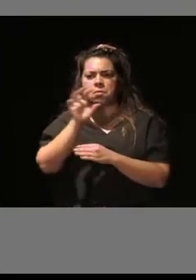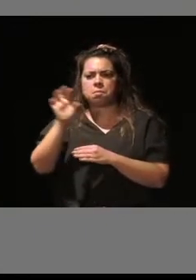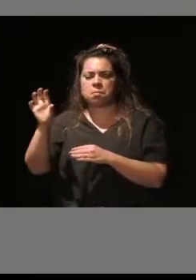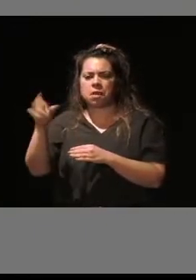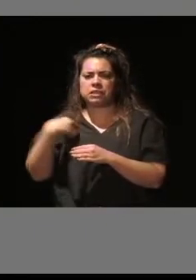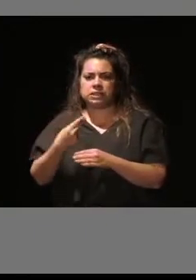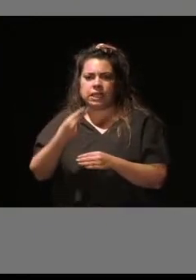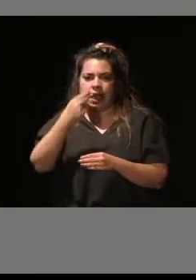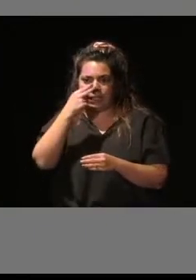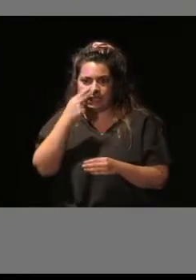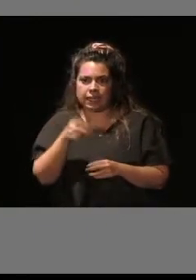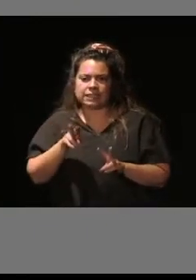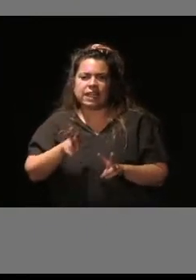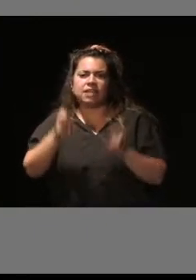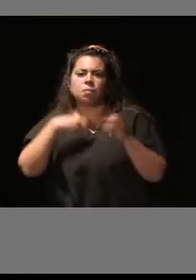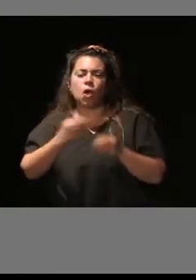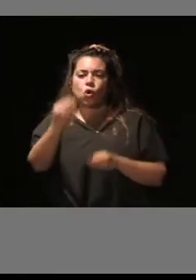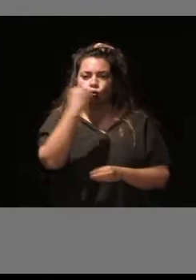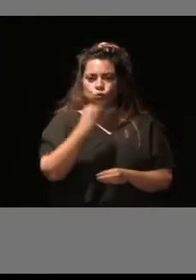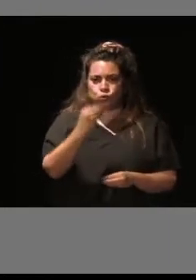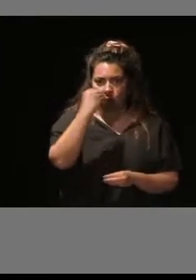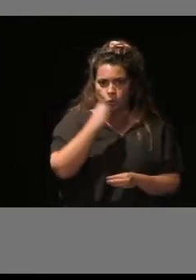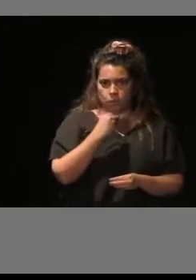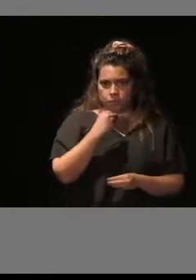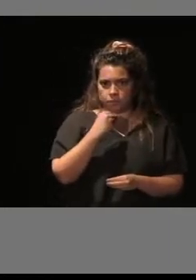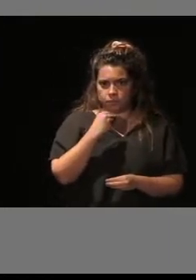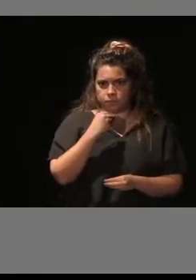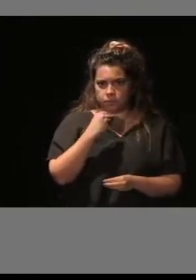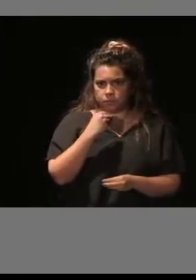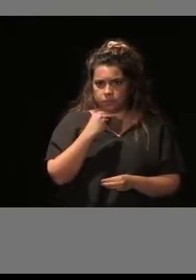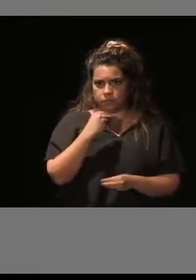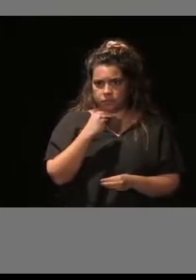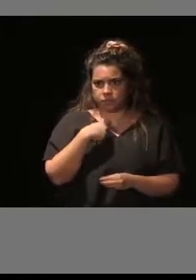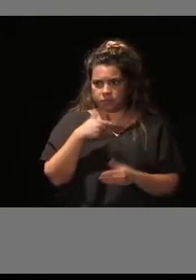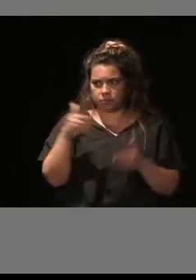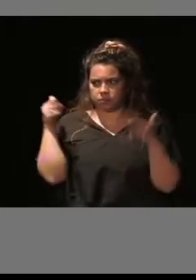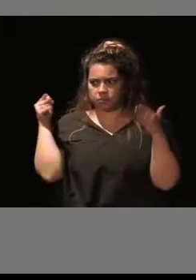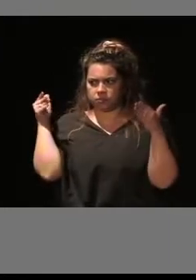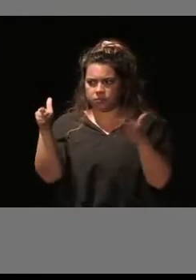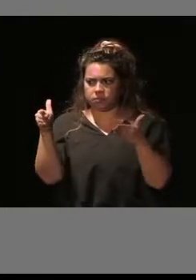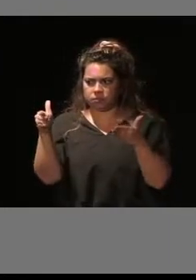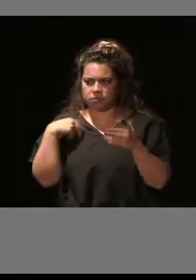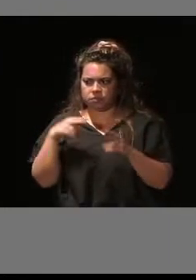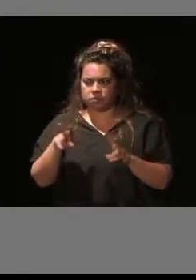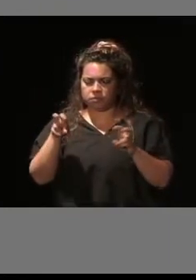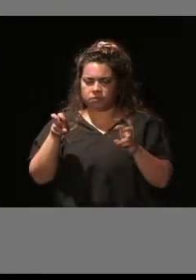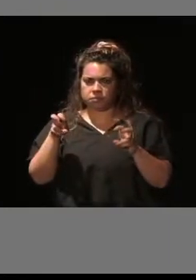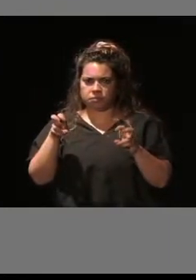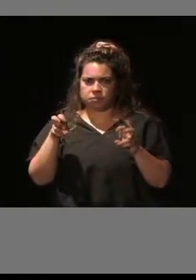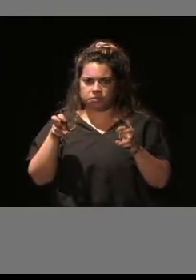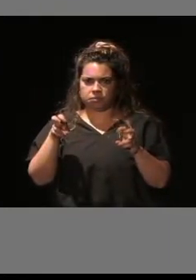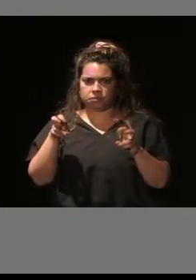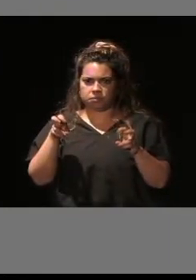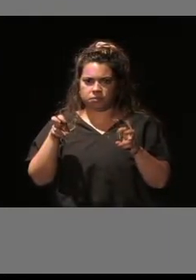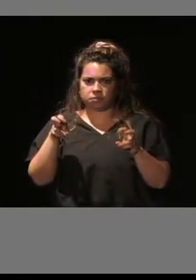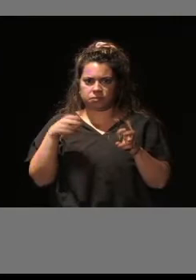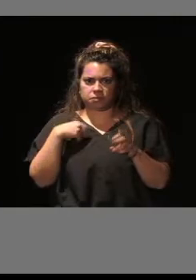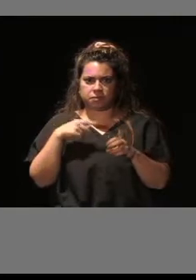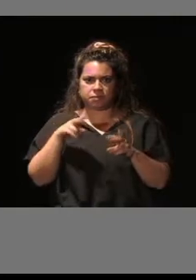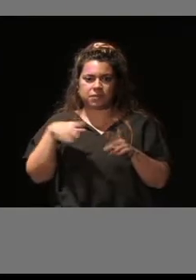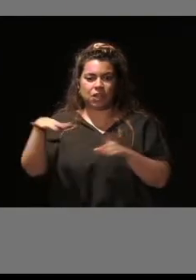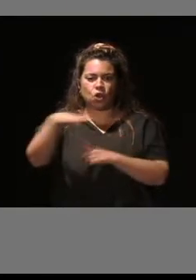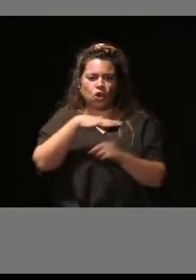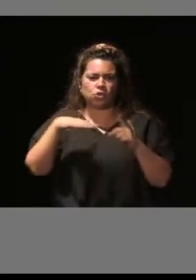interés en materia de consumo. Tratamos de que se cuelguen sobre todo contenidos atendiendo al contexto